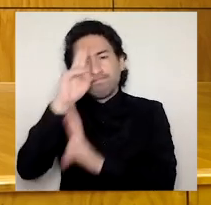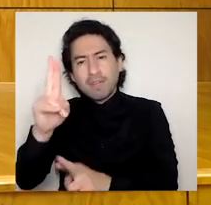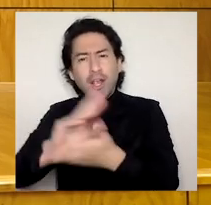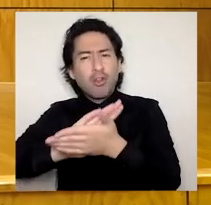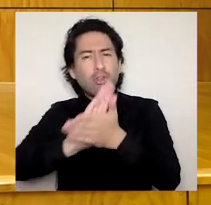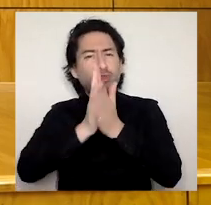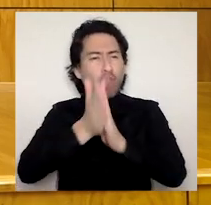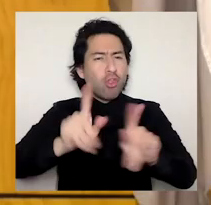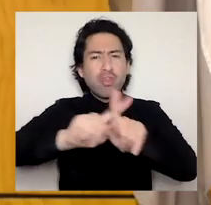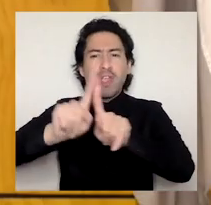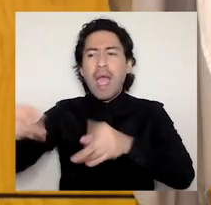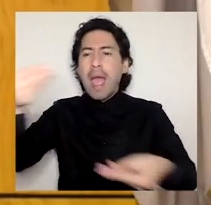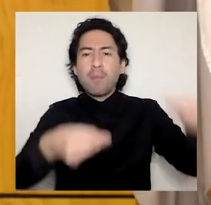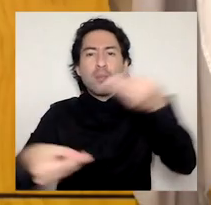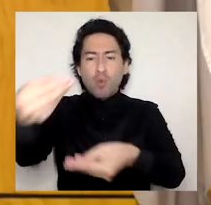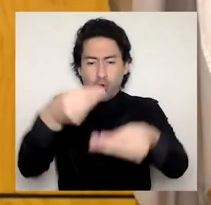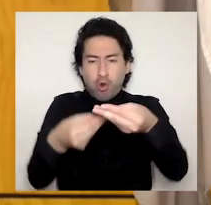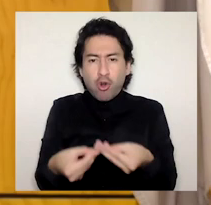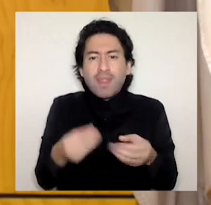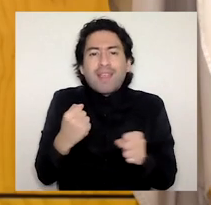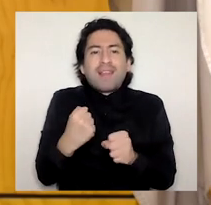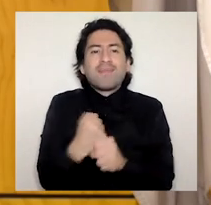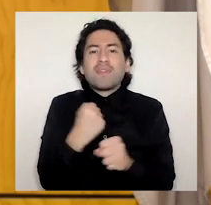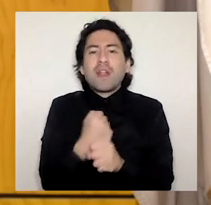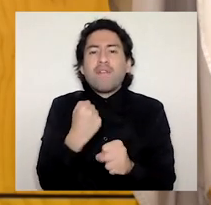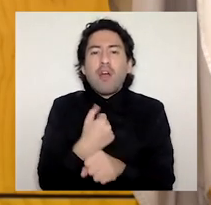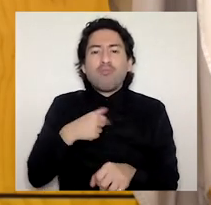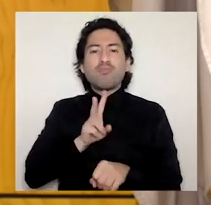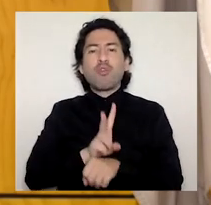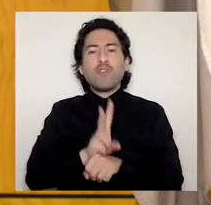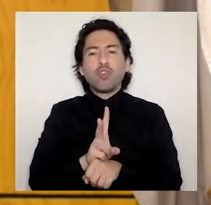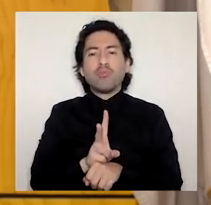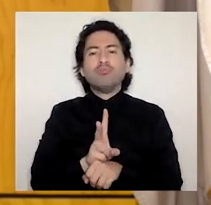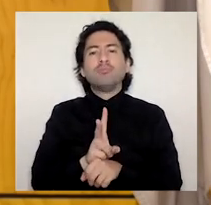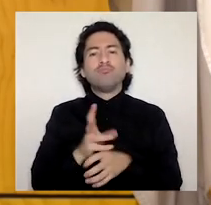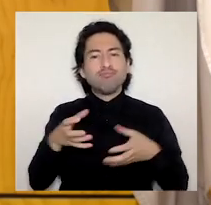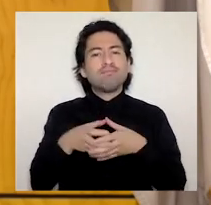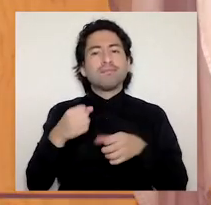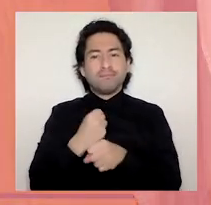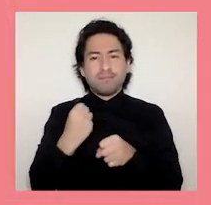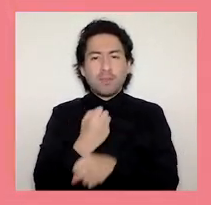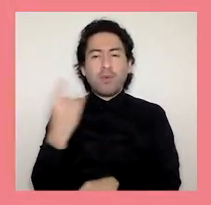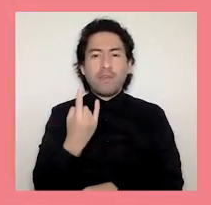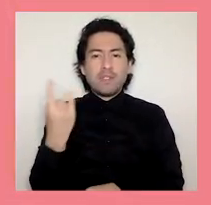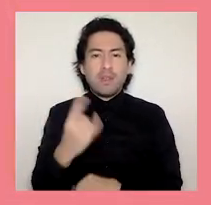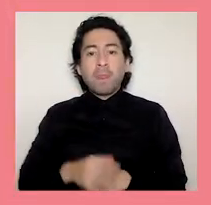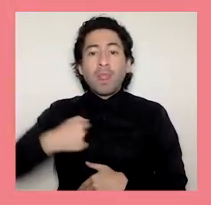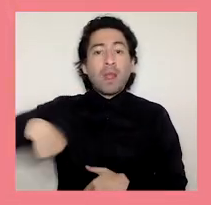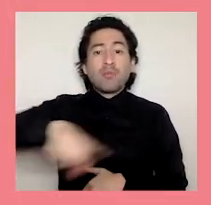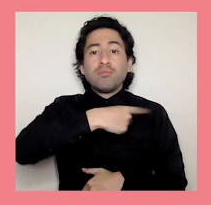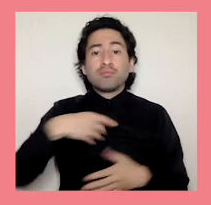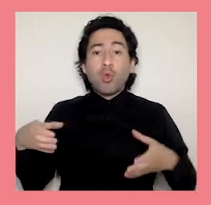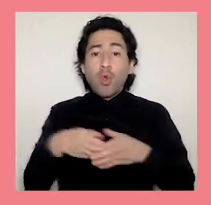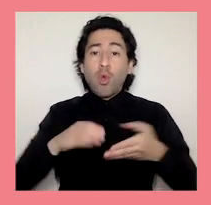como universidad. Como comunidad además estamos comprometidos en concluir el proceso de reforma